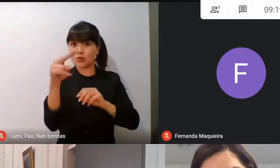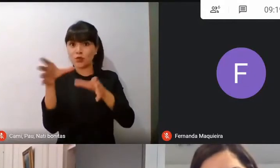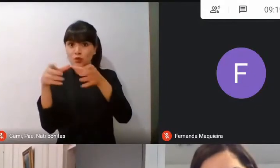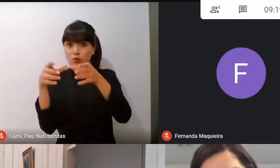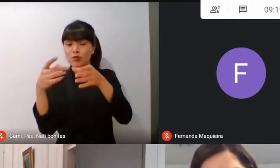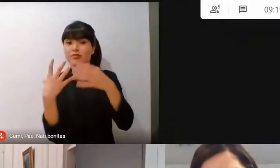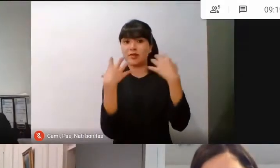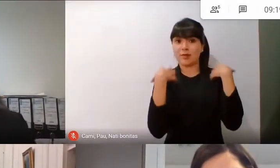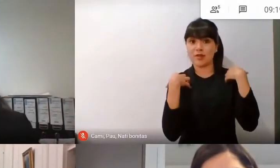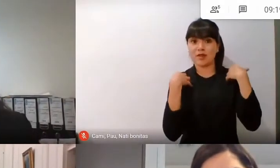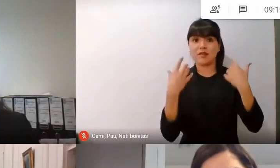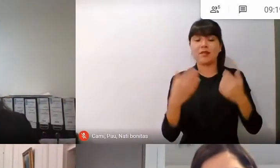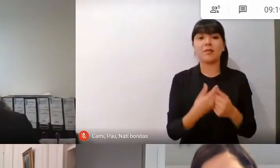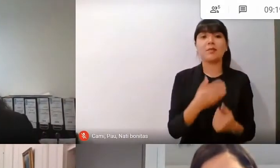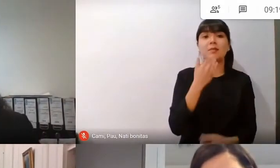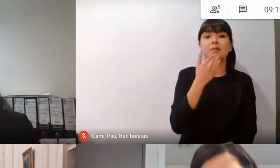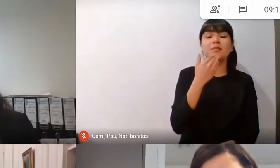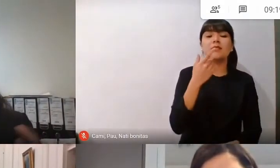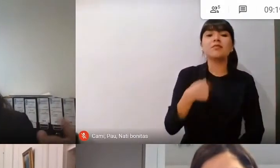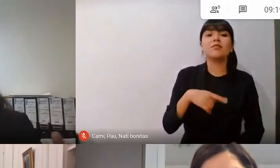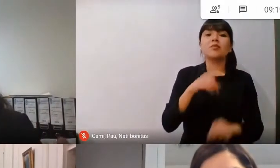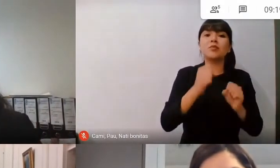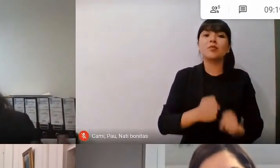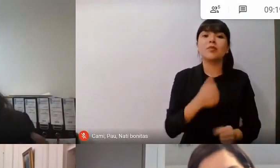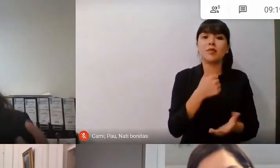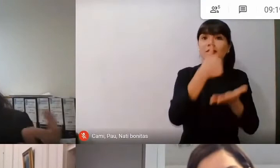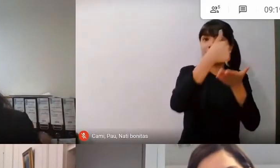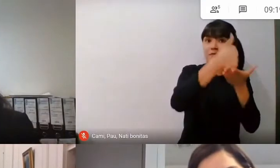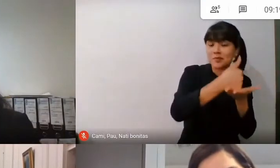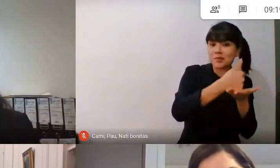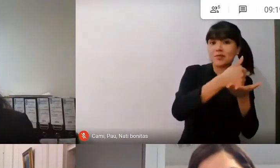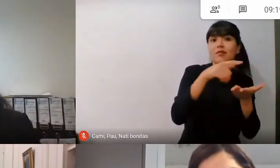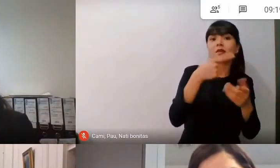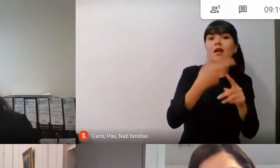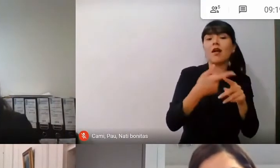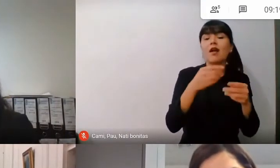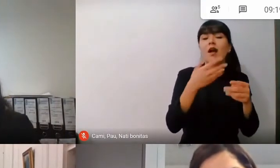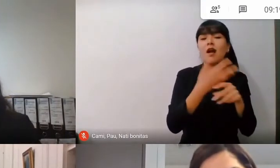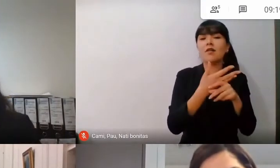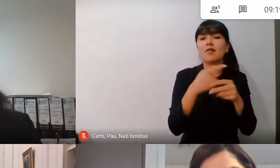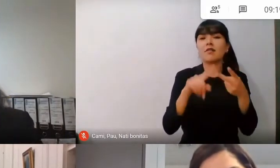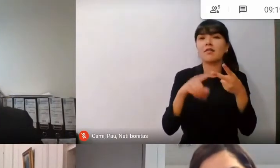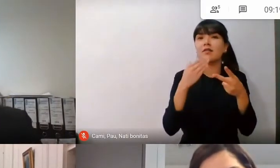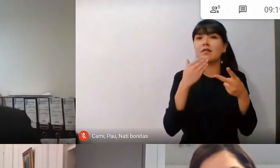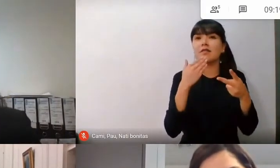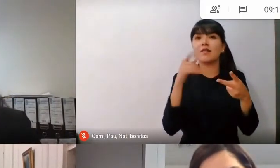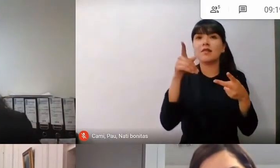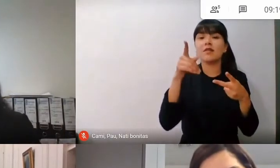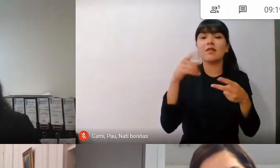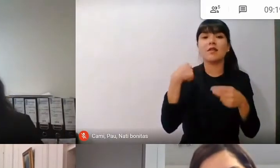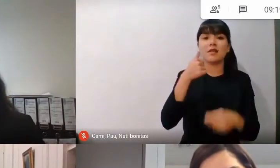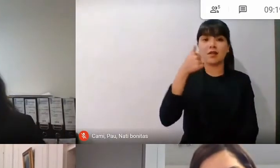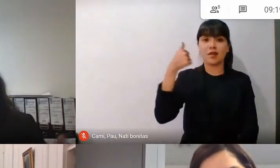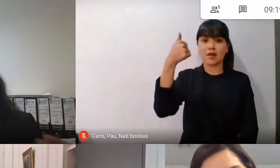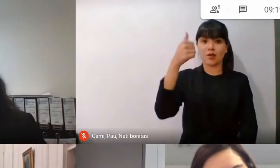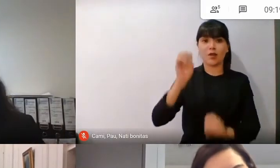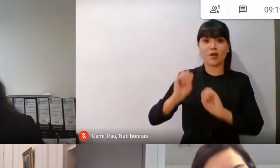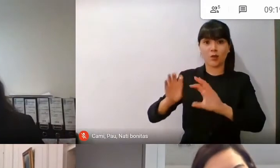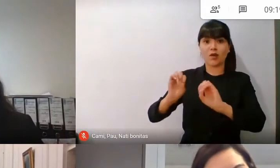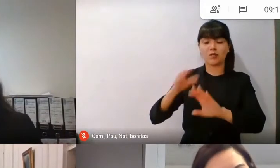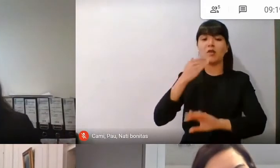por el alcalde por la directora de educación tal vez que van a rondar así como lo hacen de manera presencial